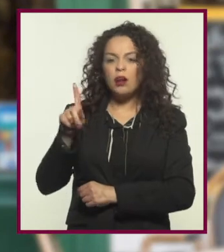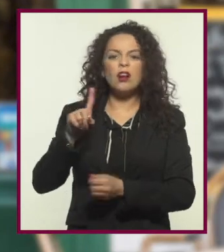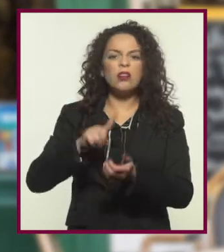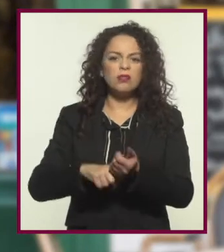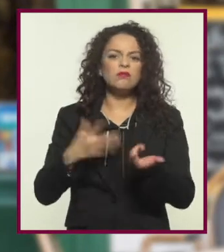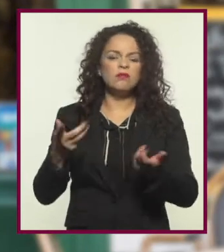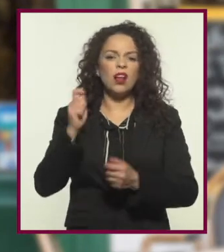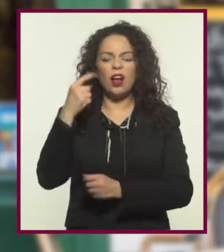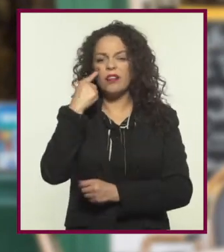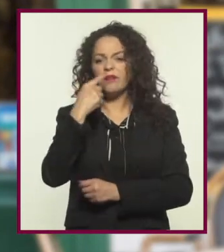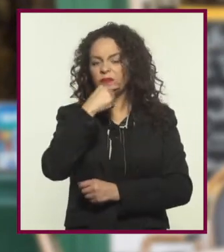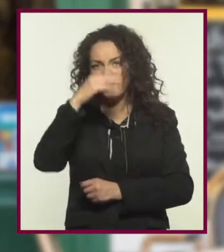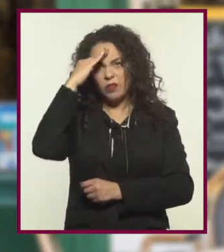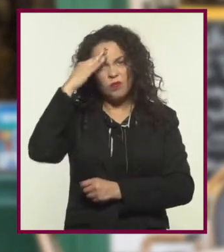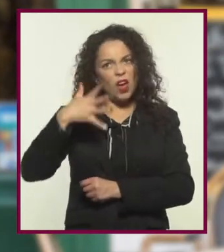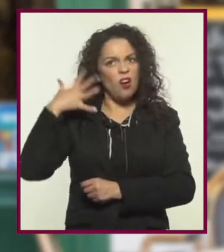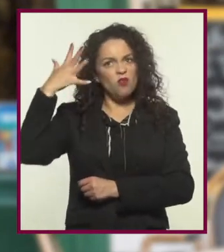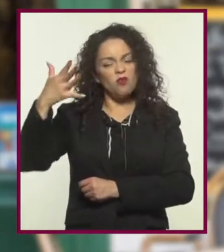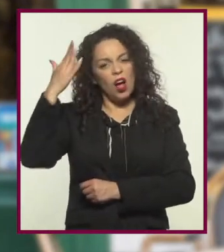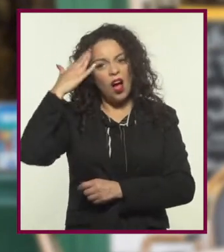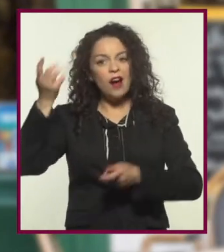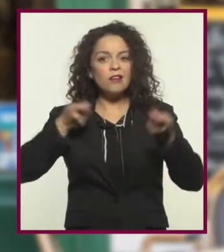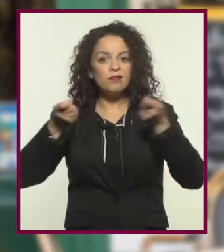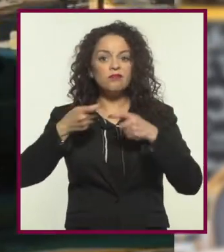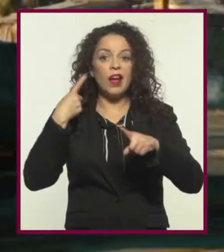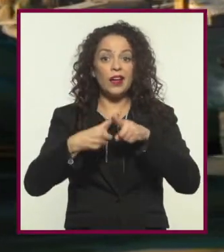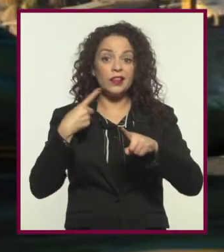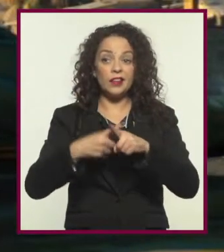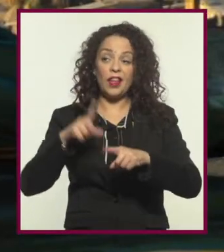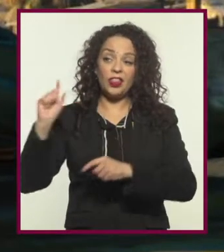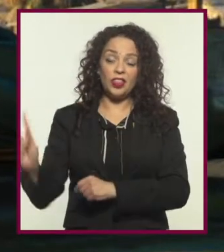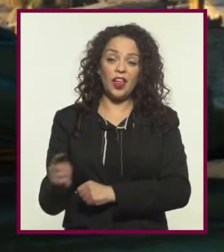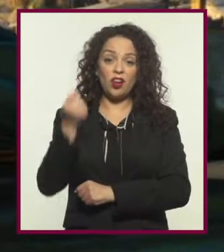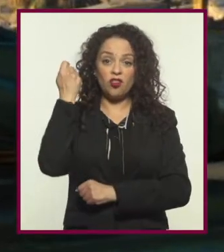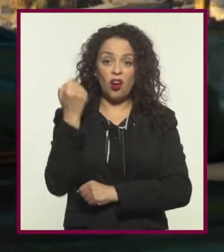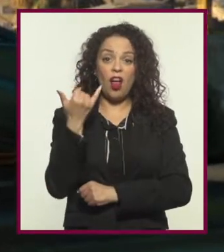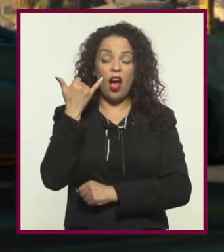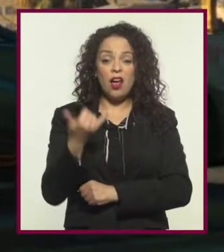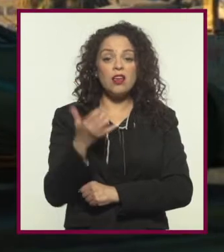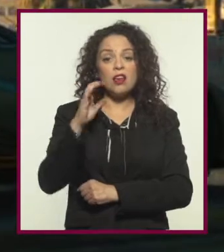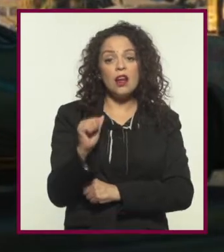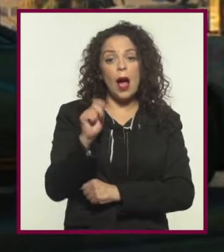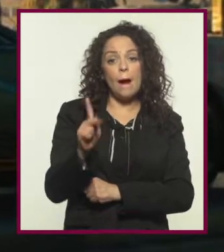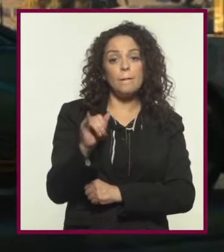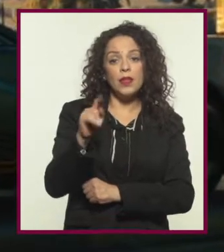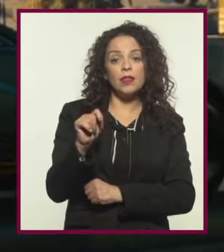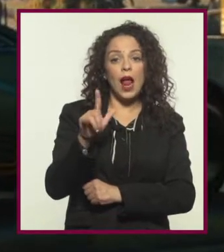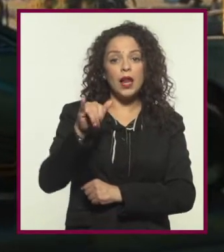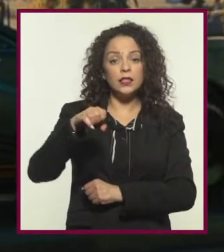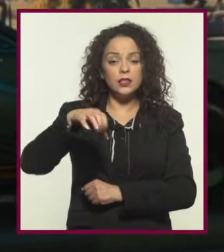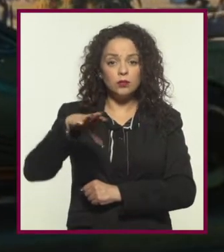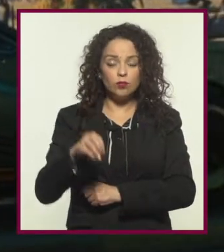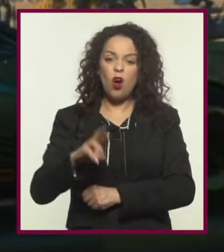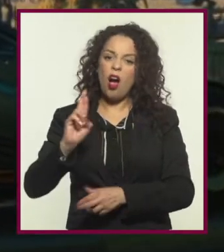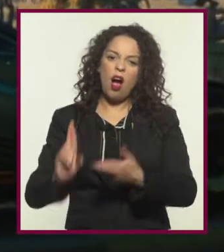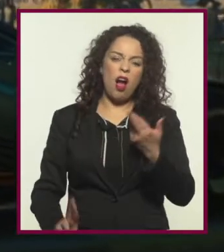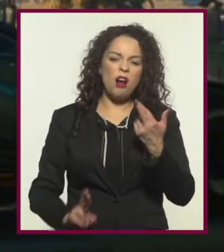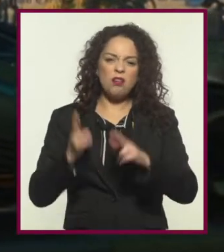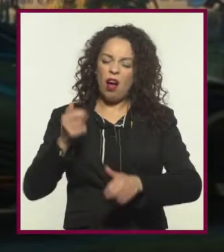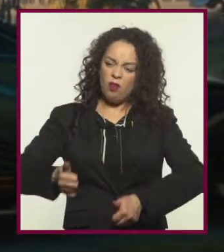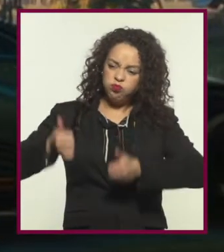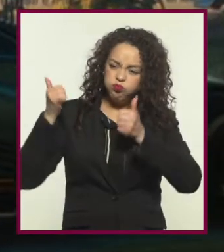era la mezcla de una visión pesimista de un futuro dominado por la tecnología y el capitalismo salvaje, con un ideario punk,